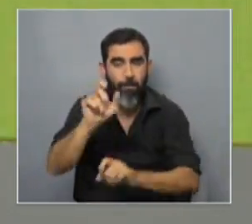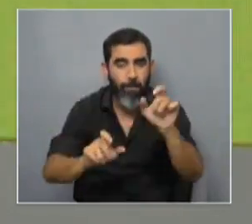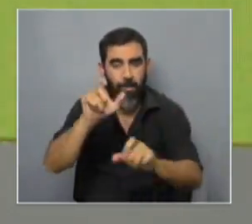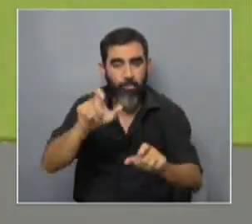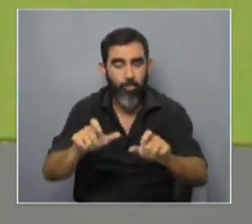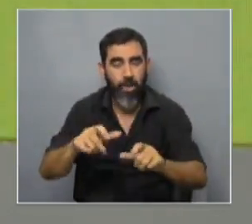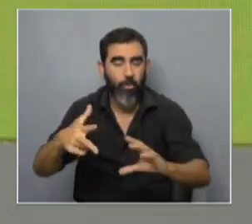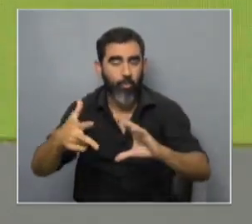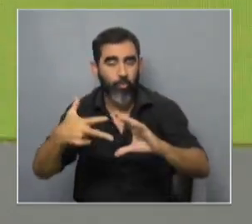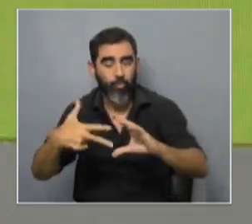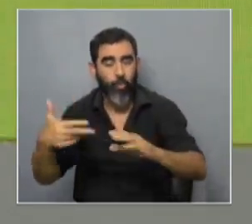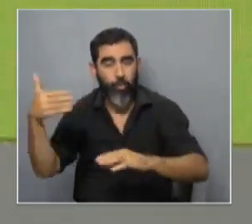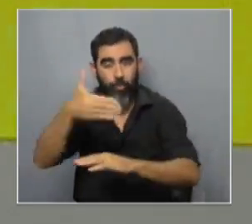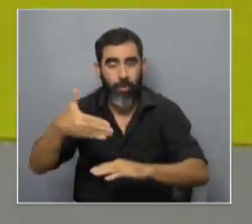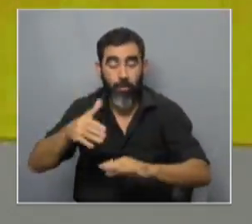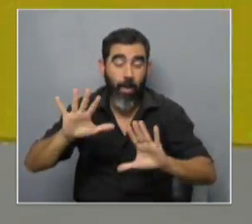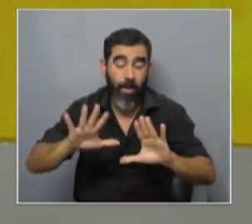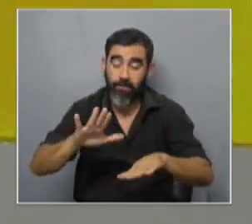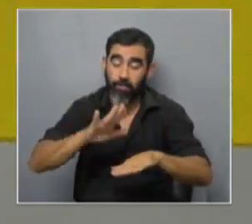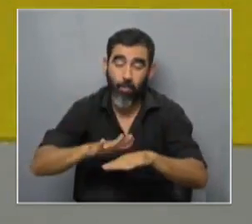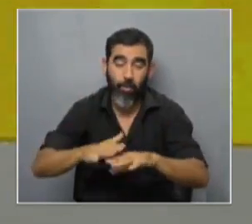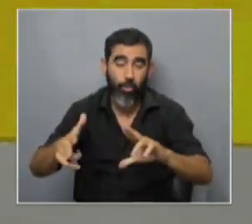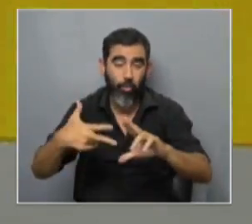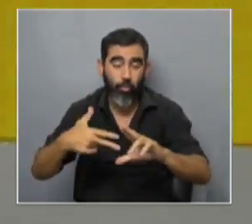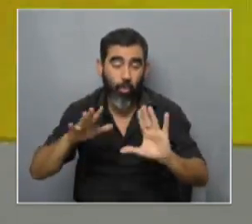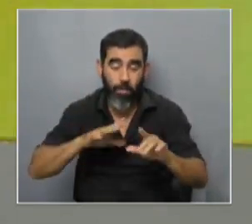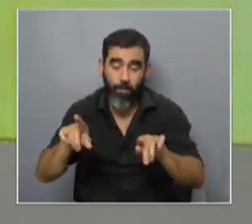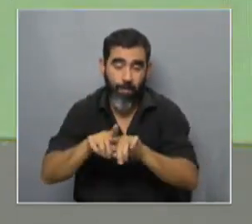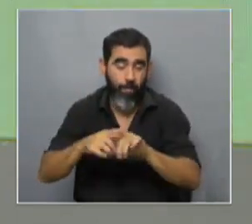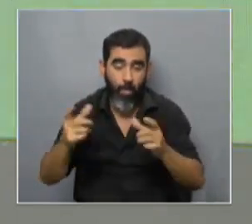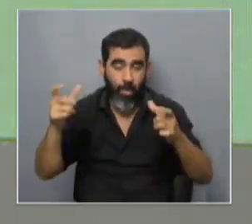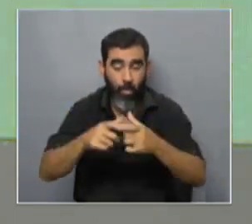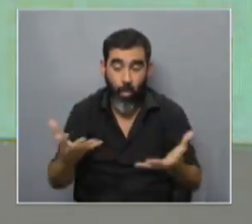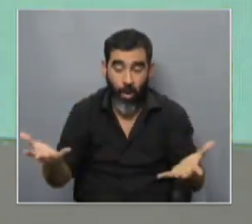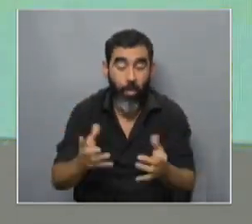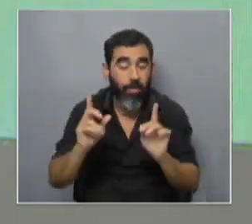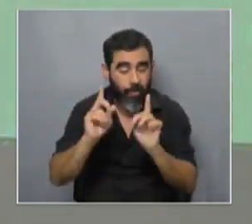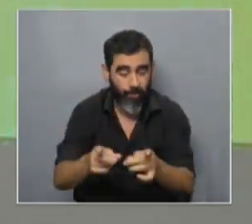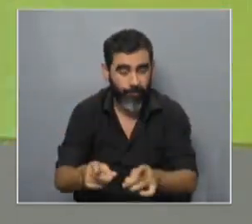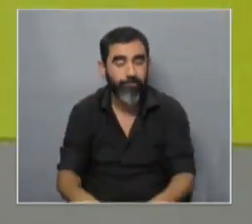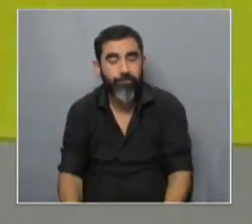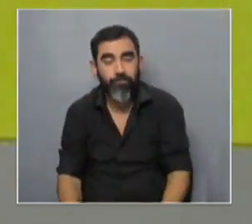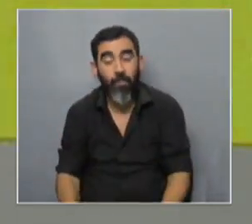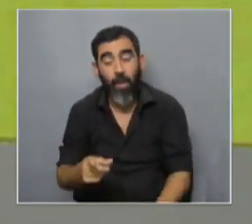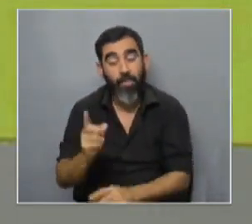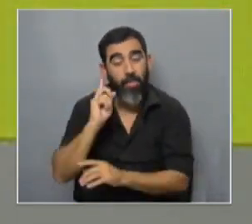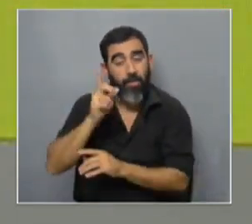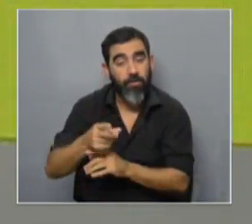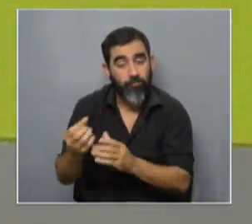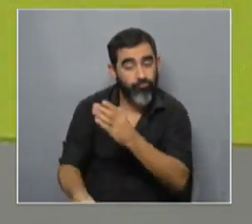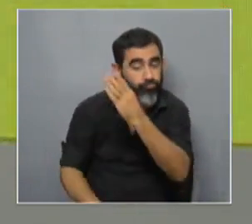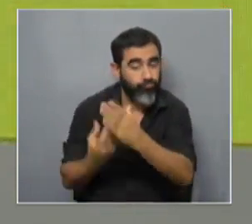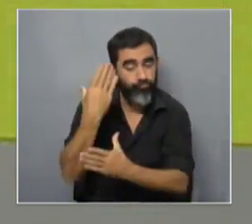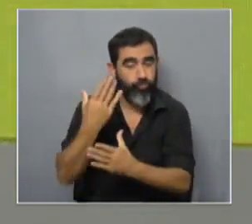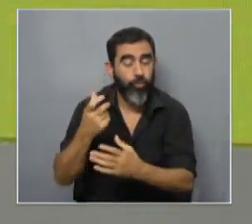en forma virtual era la dinámica de ese momento y todavía sigue siendo la dinámica actual ahí se resuelve la creación